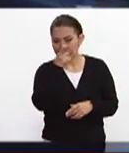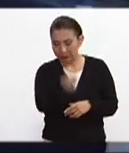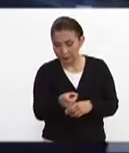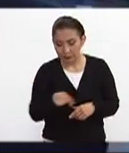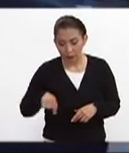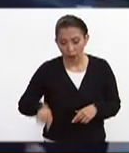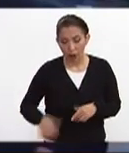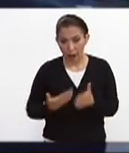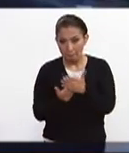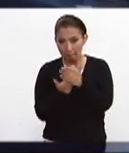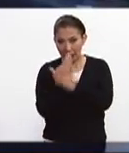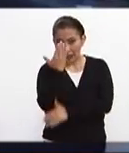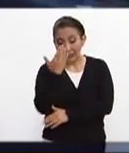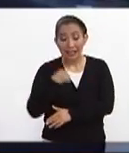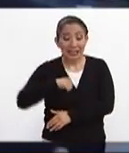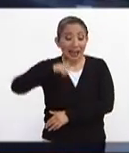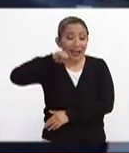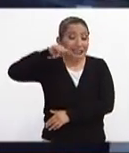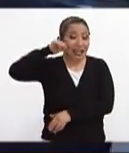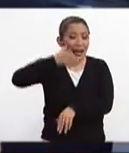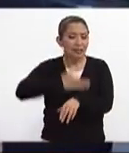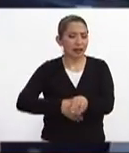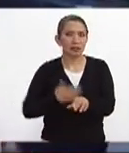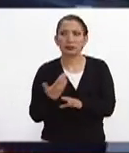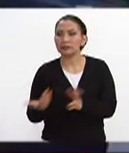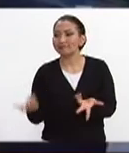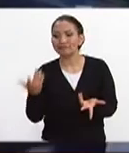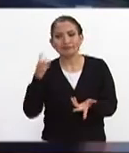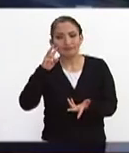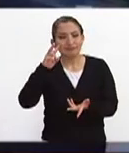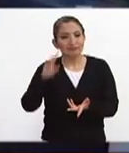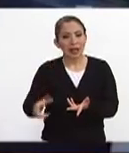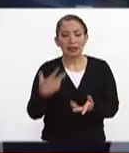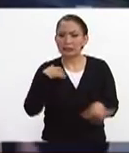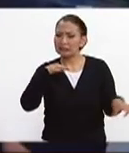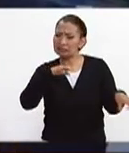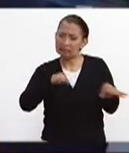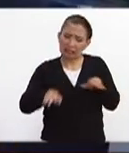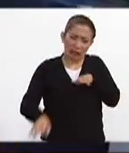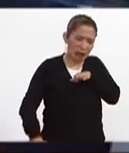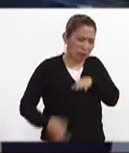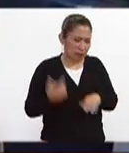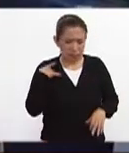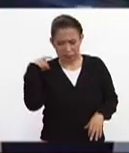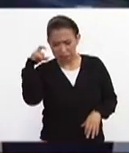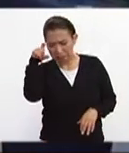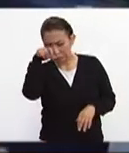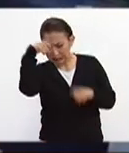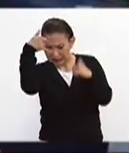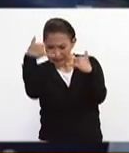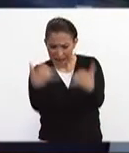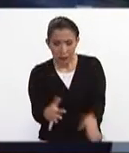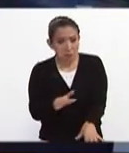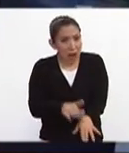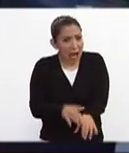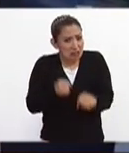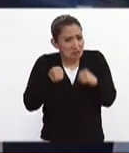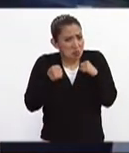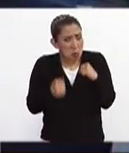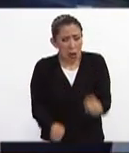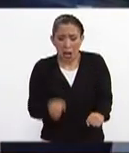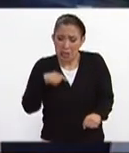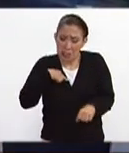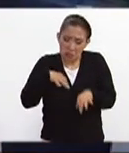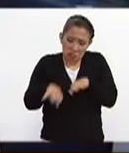esta mañana y la tarde de ayer han sido trabajos muy arduos se han intensificado